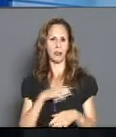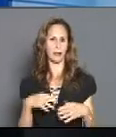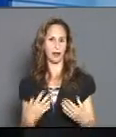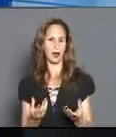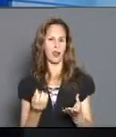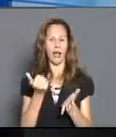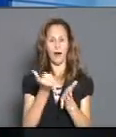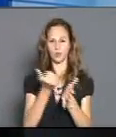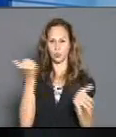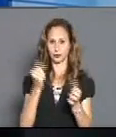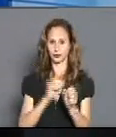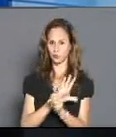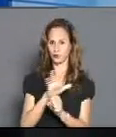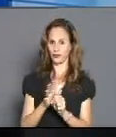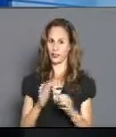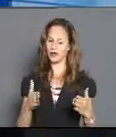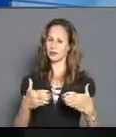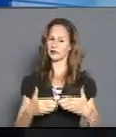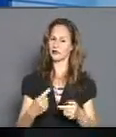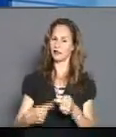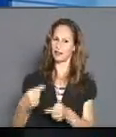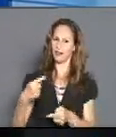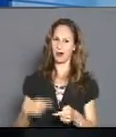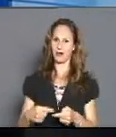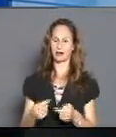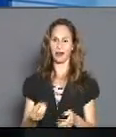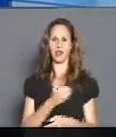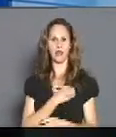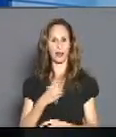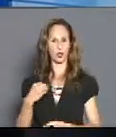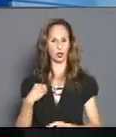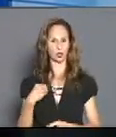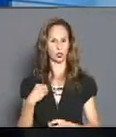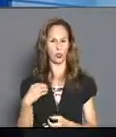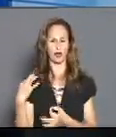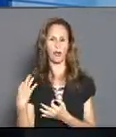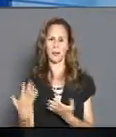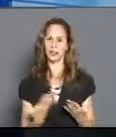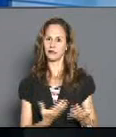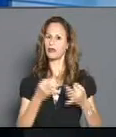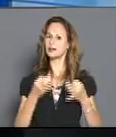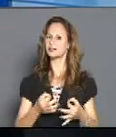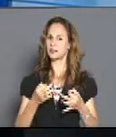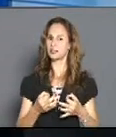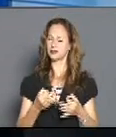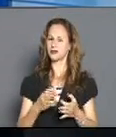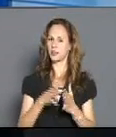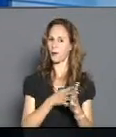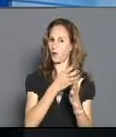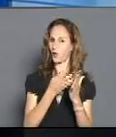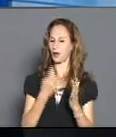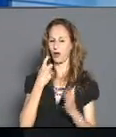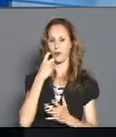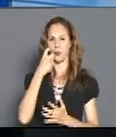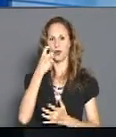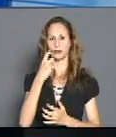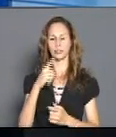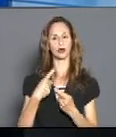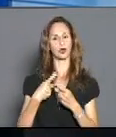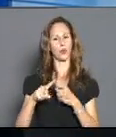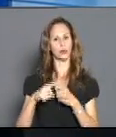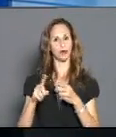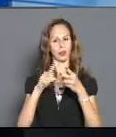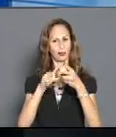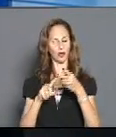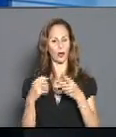diagnosticados al cierre del día de ayer. Tenemos a la doctora María Eugenia con las particularidades de la jornada y dos invitadas especiales también que